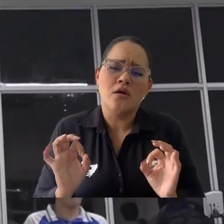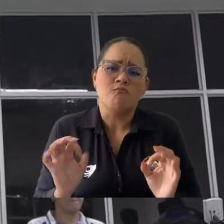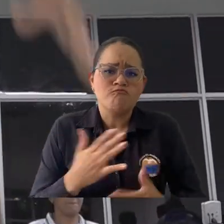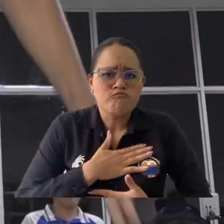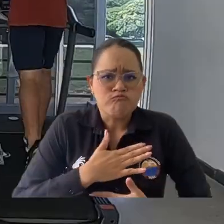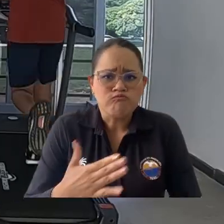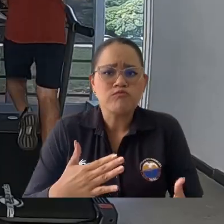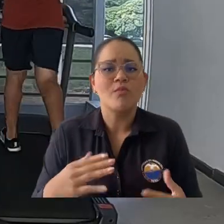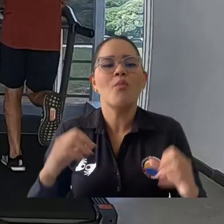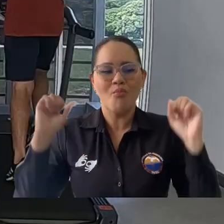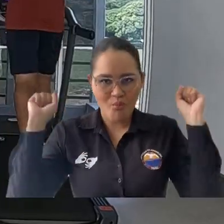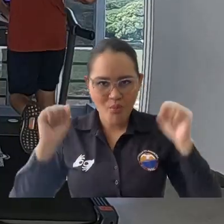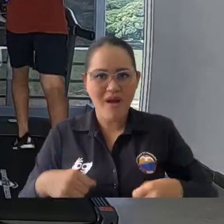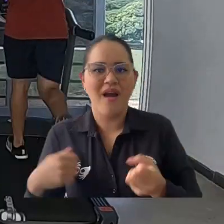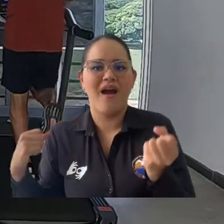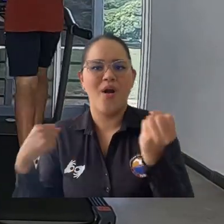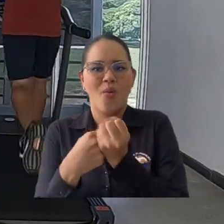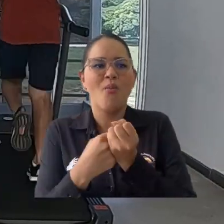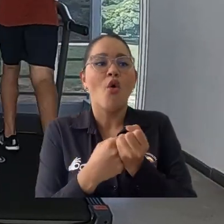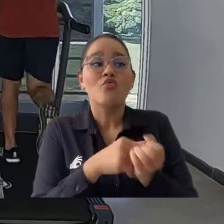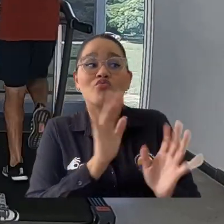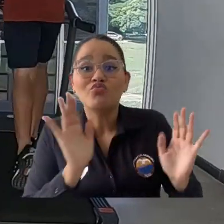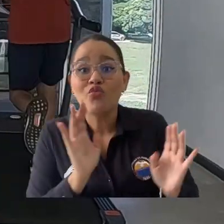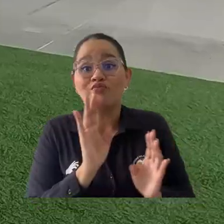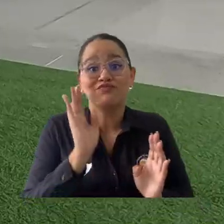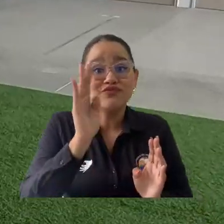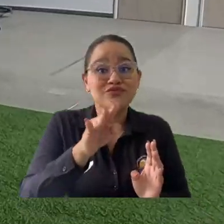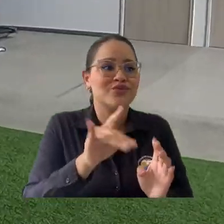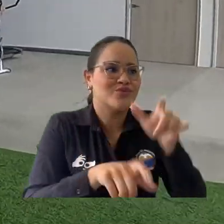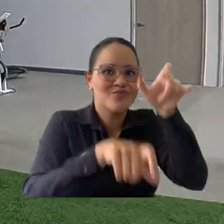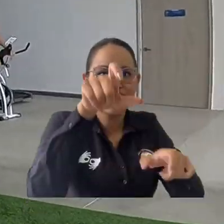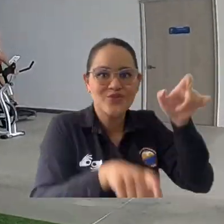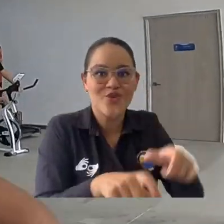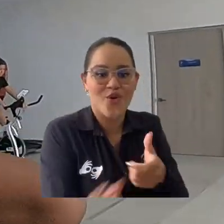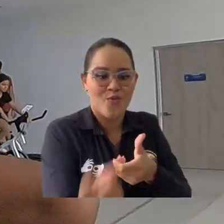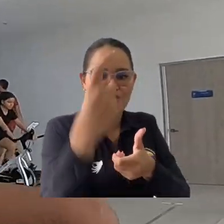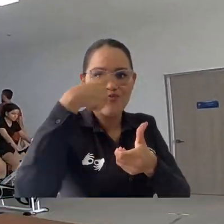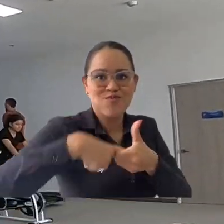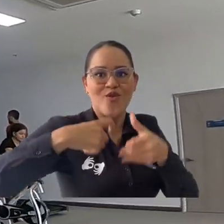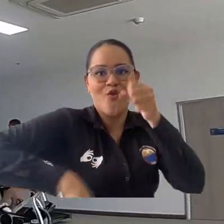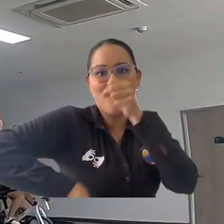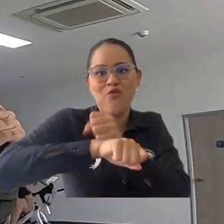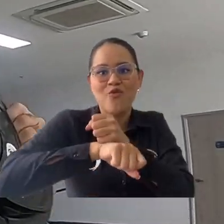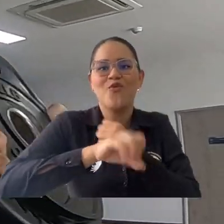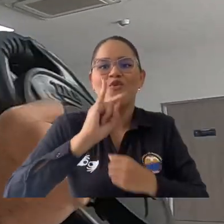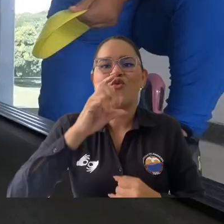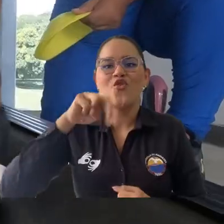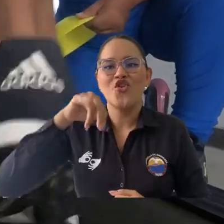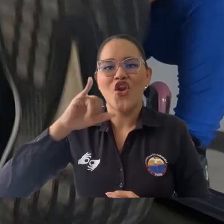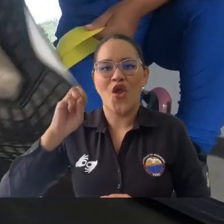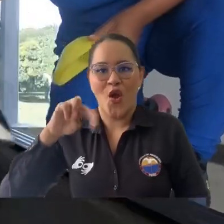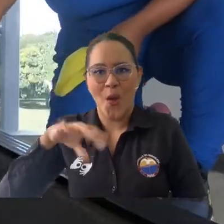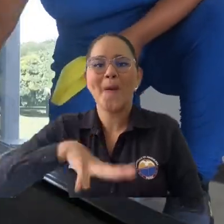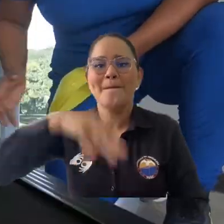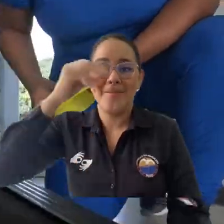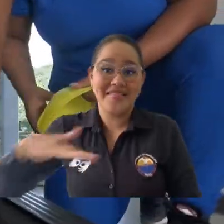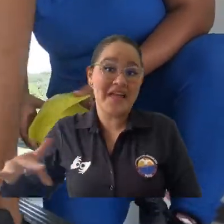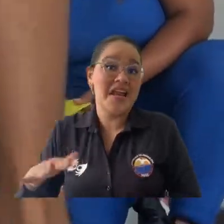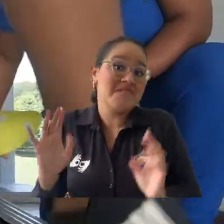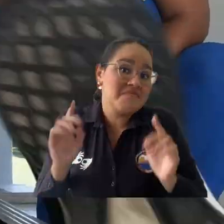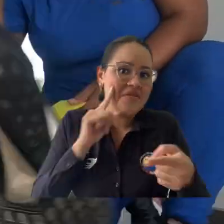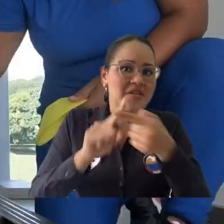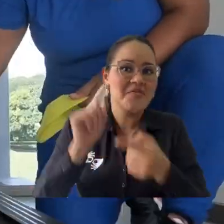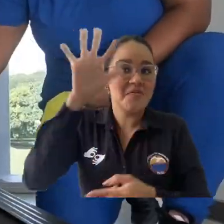podemos ayudar a todas esas futuras figuras de la Unión Magdalena que pueden llegar a un triunfo grande, no solamente para estas dos